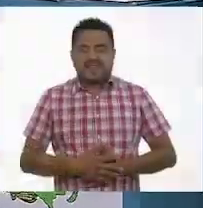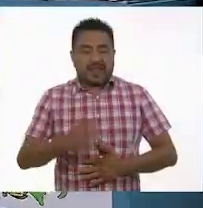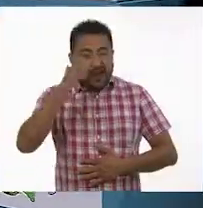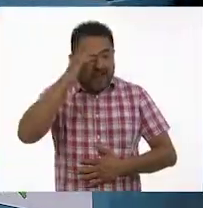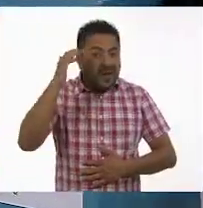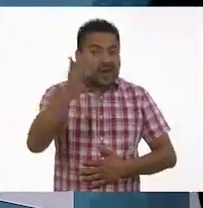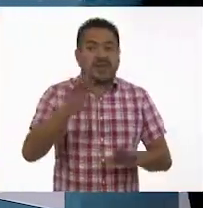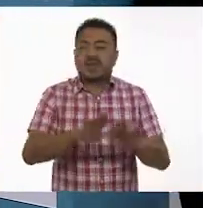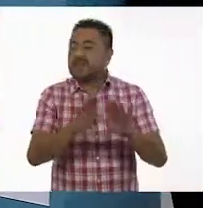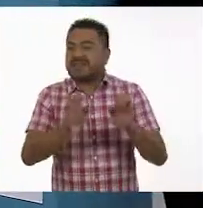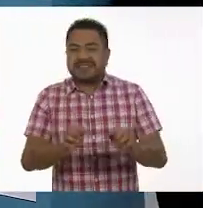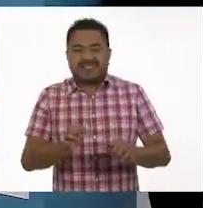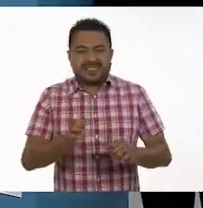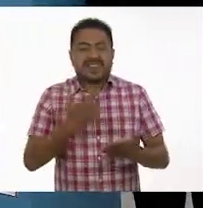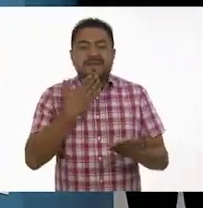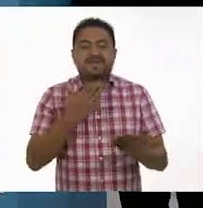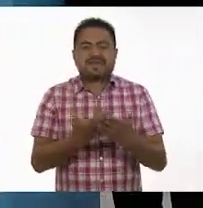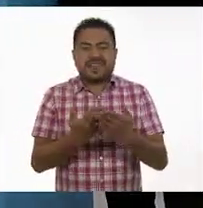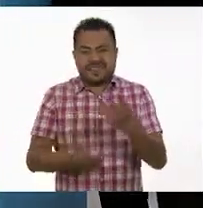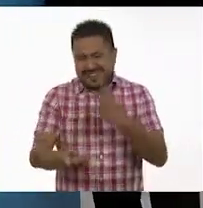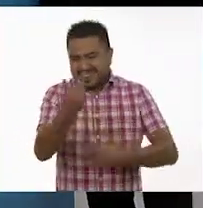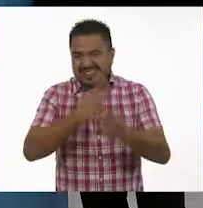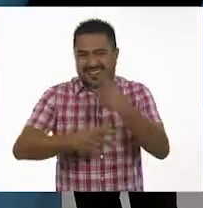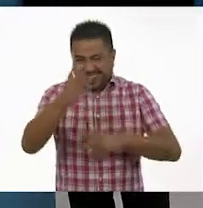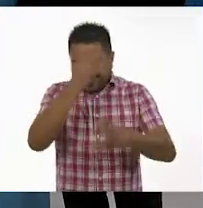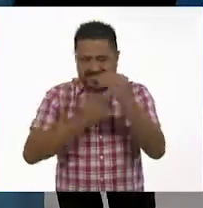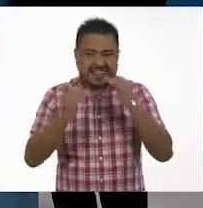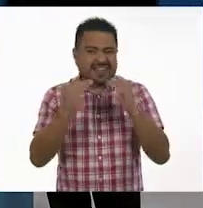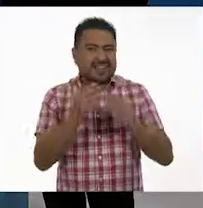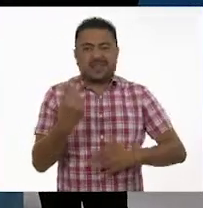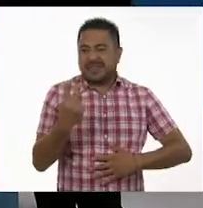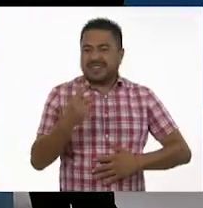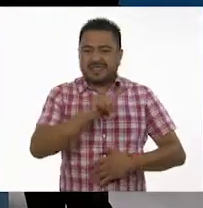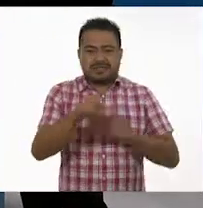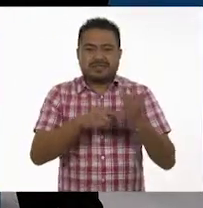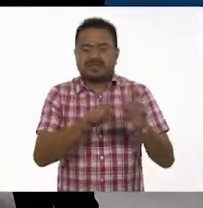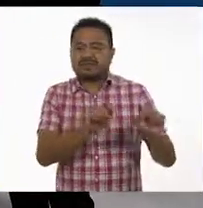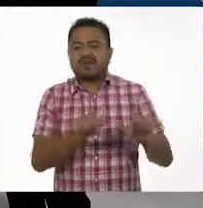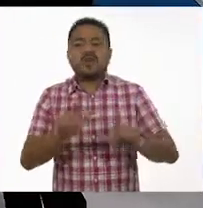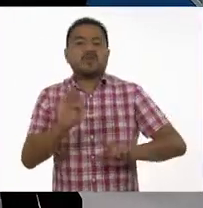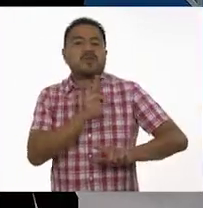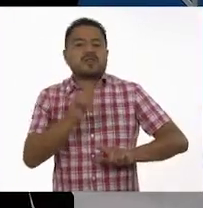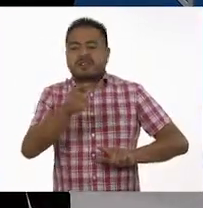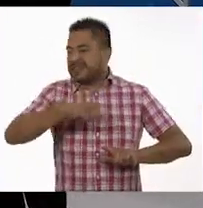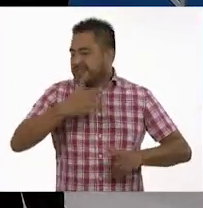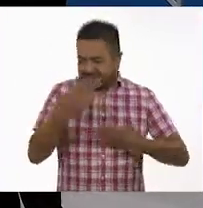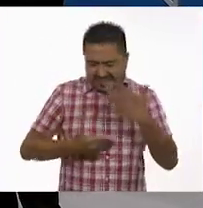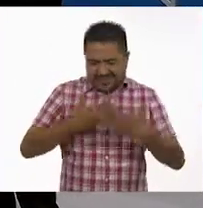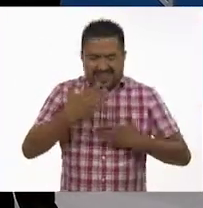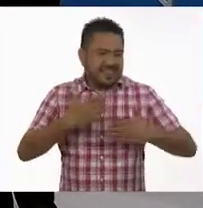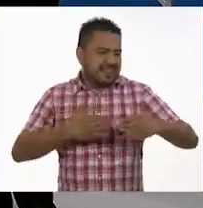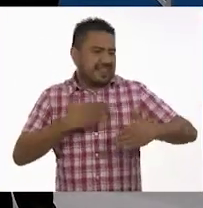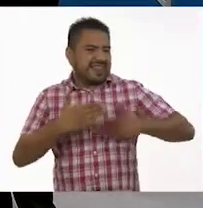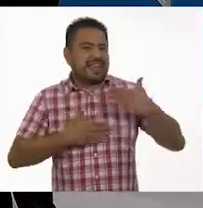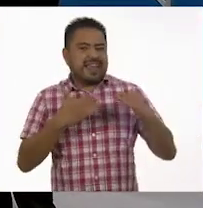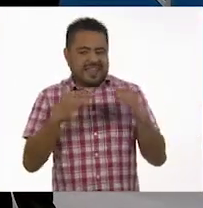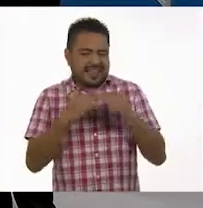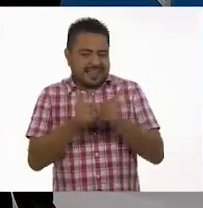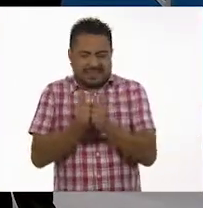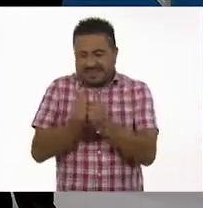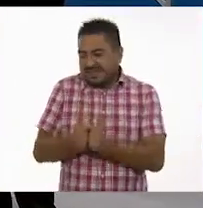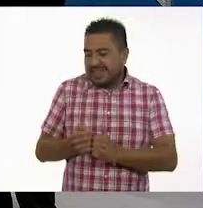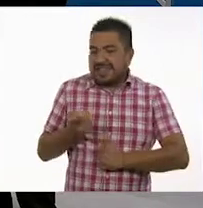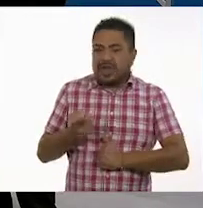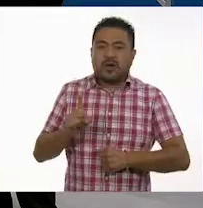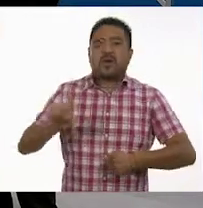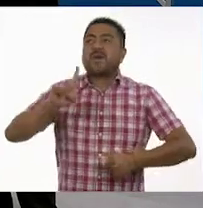¡Hola! ¿Cómo están? Les damos la bienvenida a Aprende en Casa 2, un espacio en el que vamos a poder estudiar y divertirnos desde nuestros hogares.